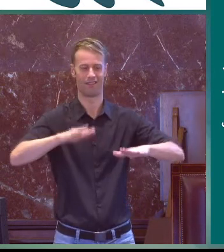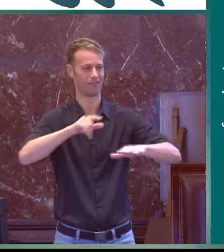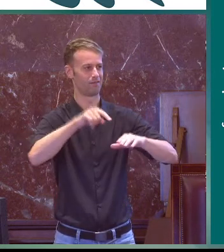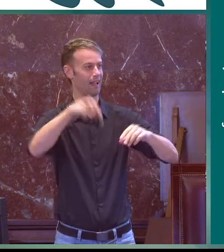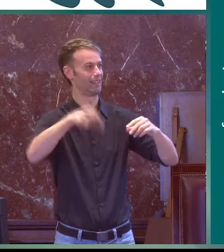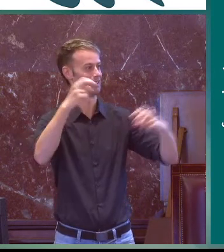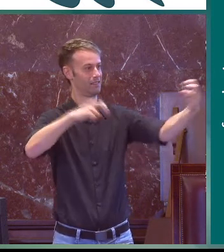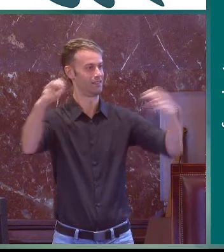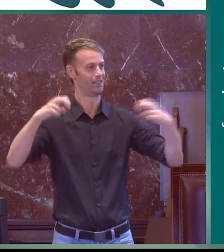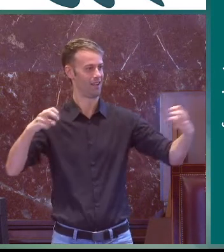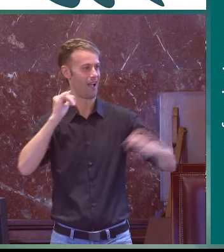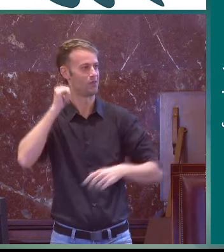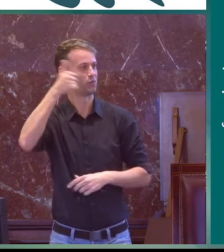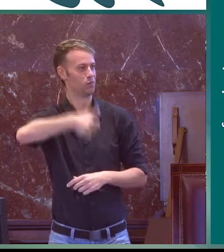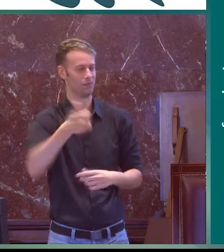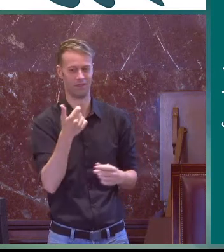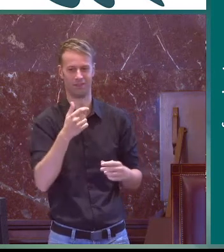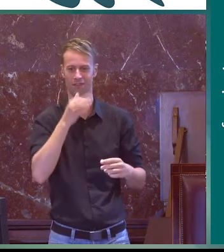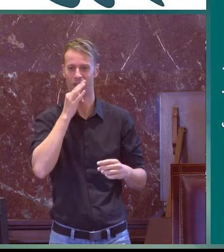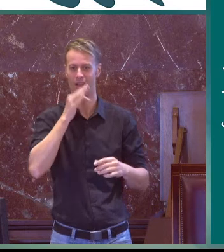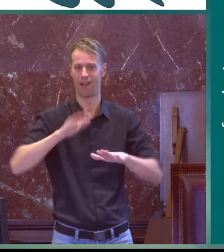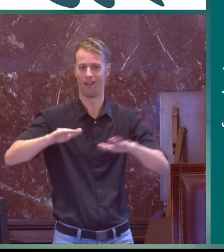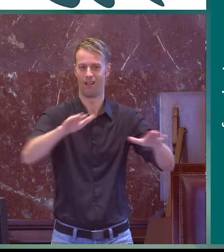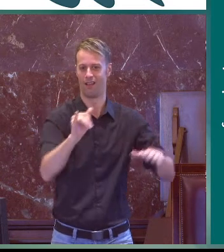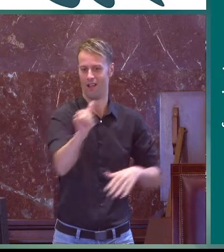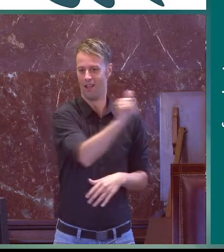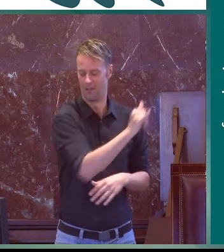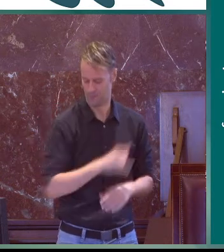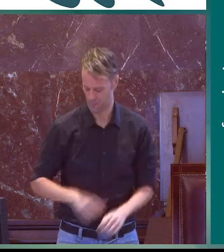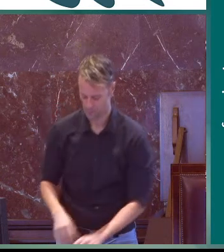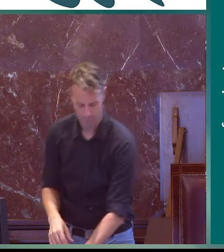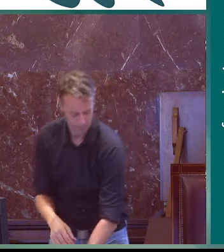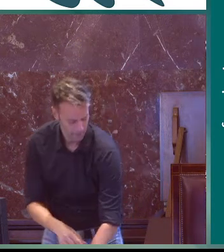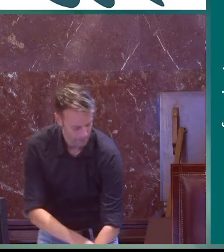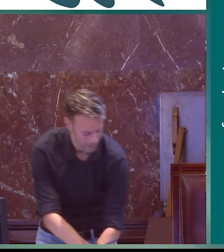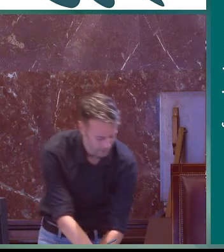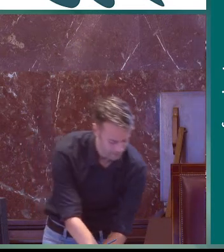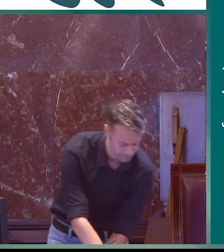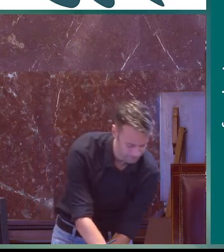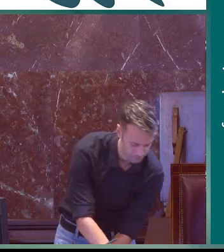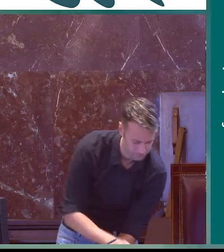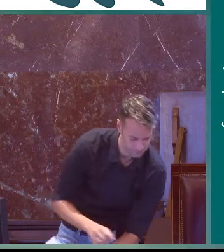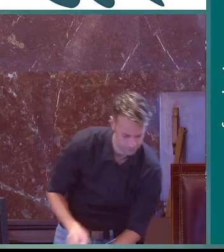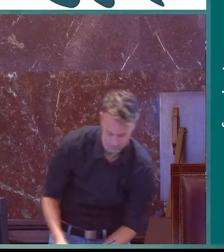Algunos expertos de los que participaron de este libro estáis aquí sentados. Os veo por aquí.